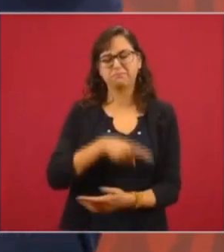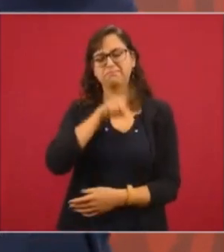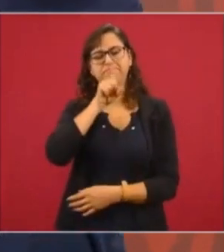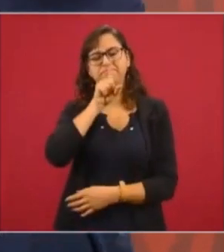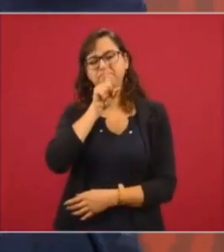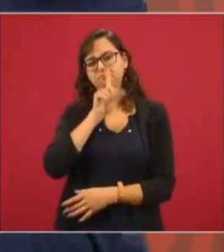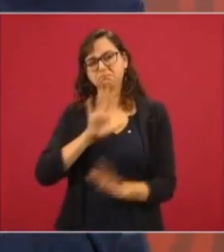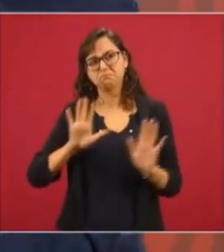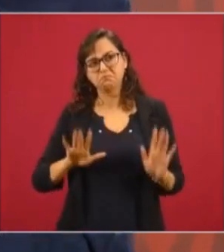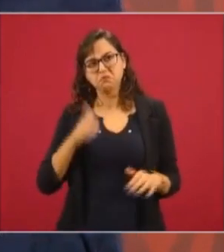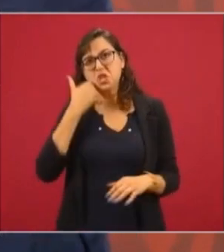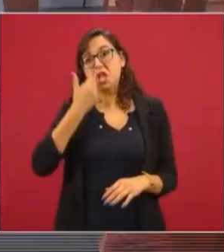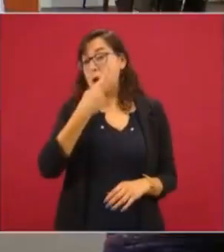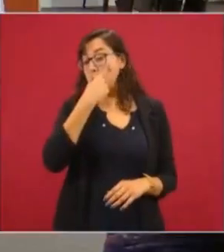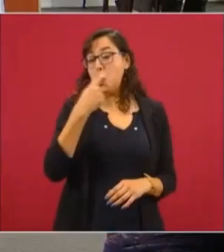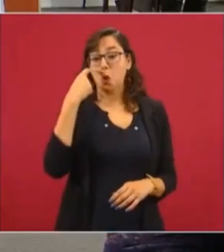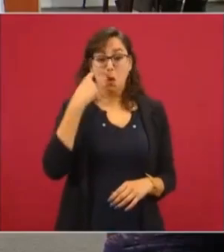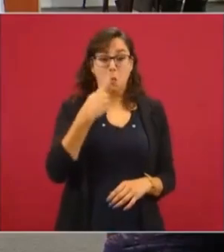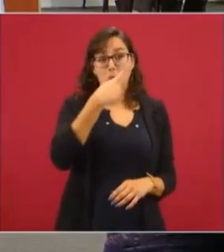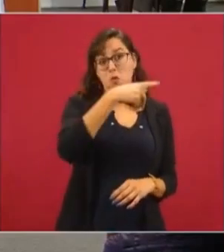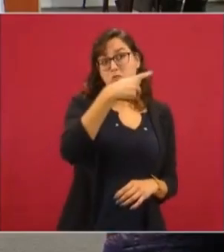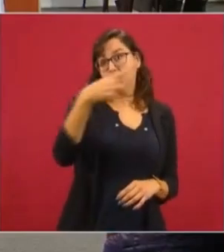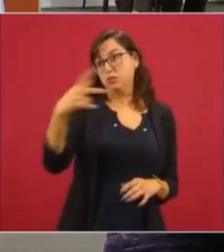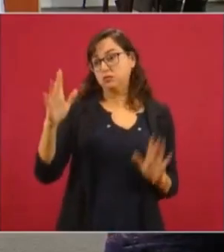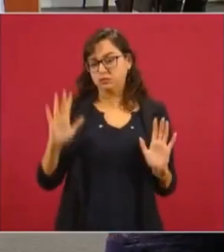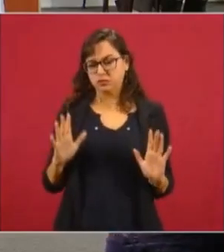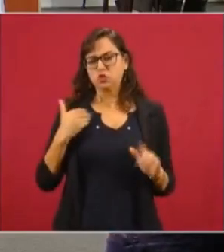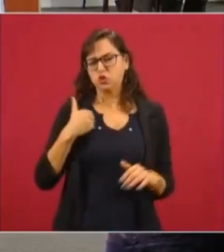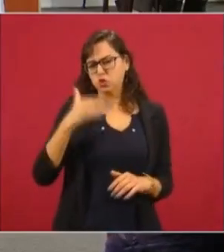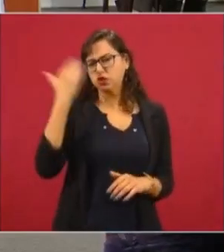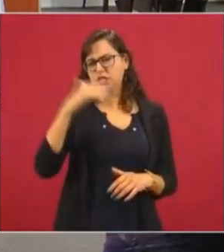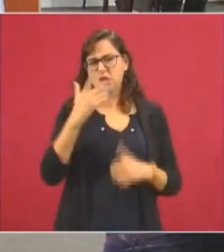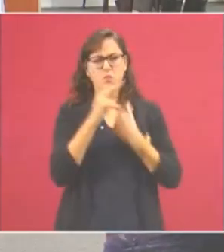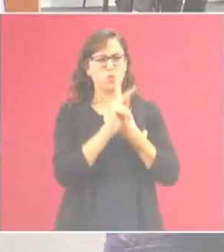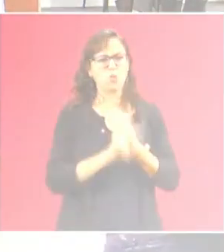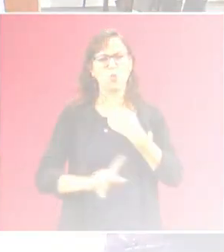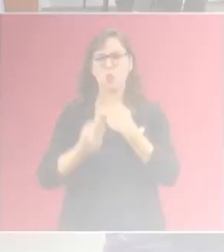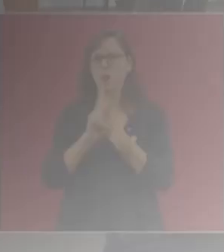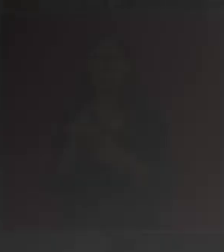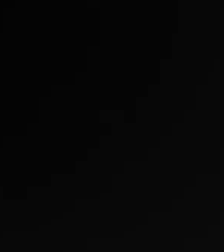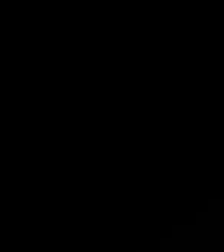muchos pueblos y muchos gobiernos del mundo van a participar con nosotros. Gracias. Gracias. Gracias.